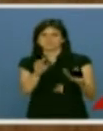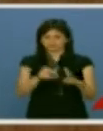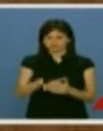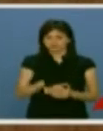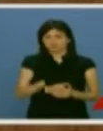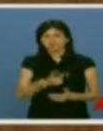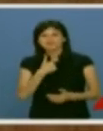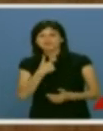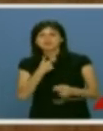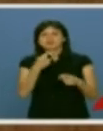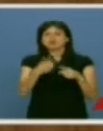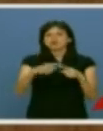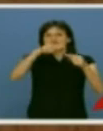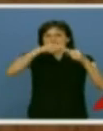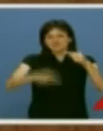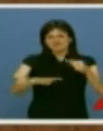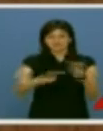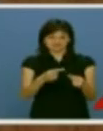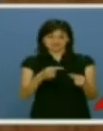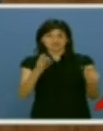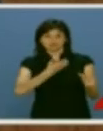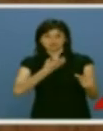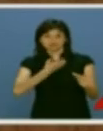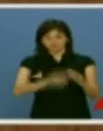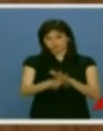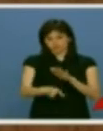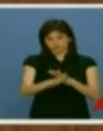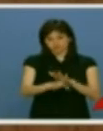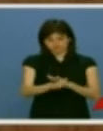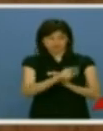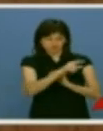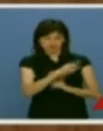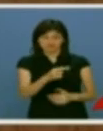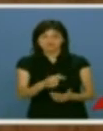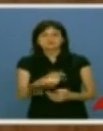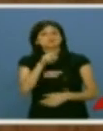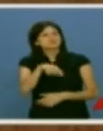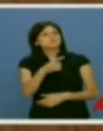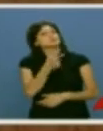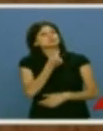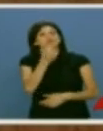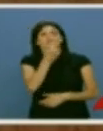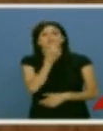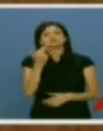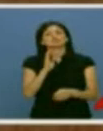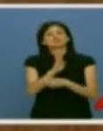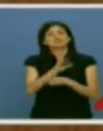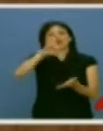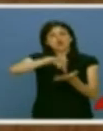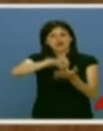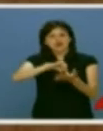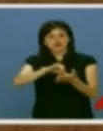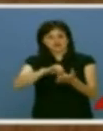van a seguir transfiriendo déficit a los ayuntamientos. Pero más allá de la cifra, me gustaría que usted asumiera un compromiso con la financiación local no condicionada